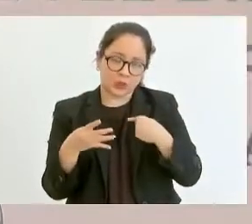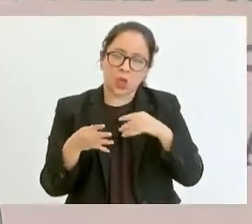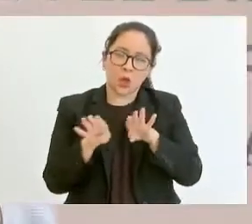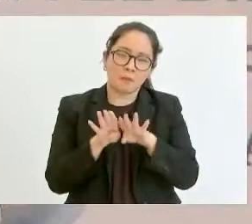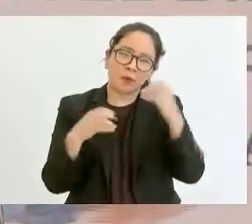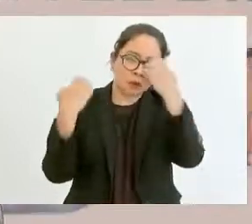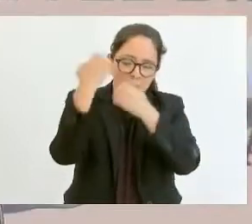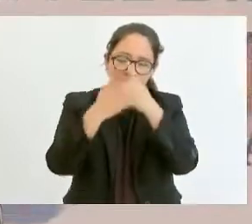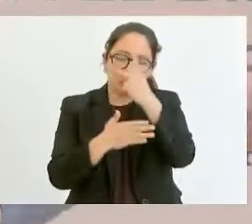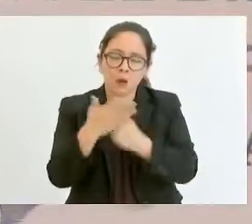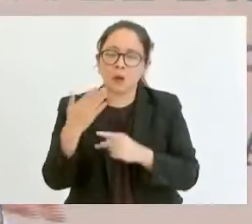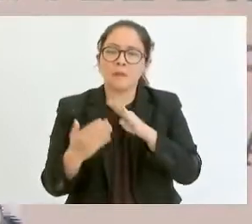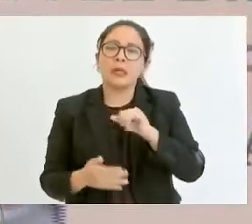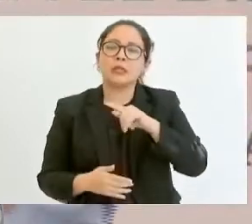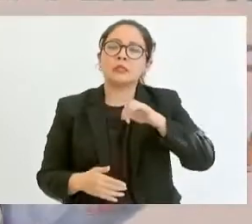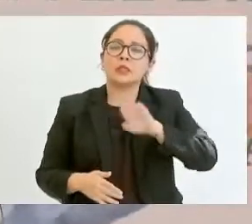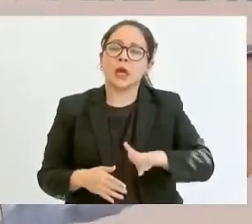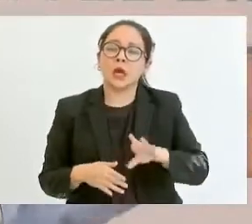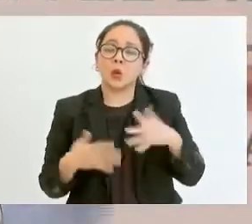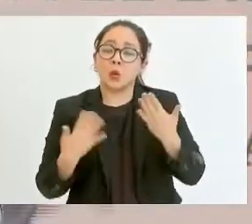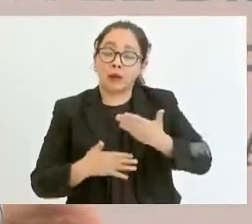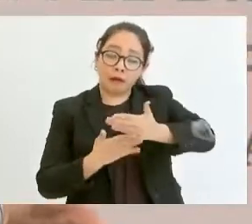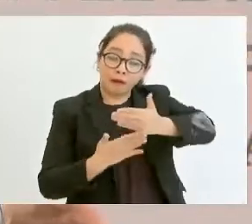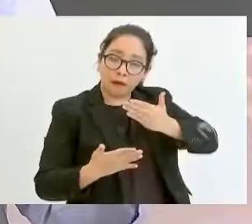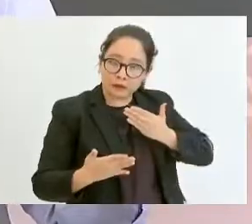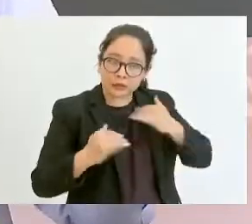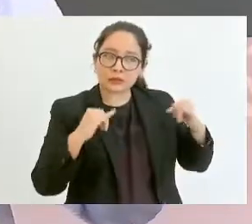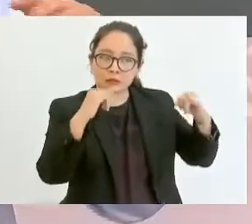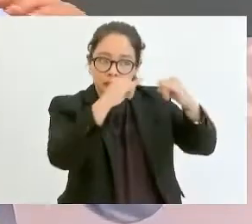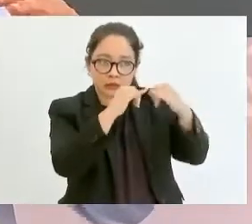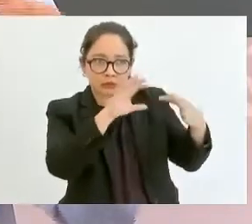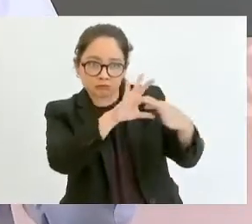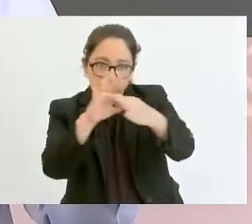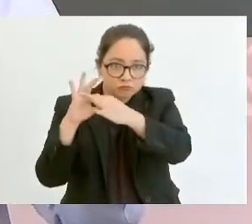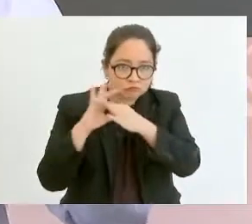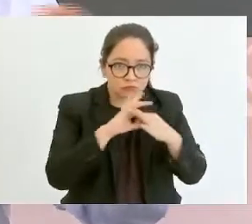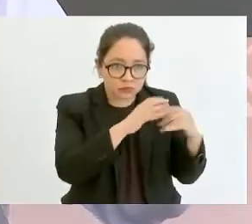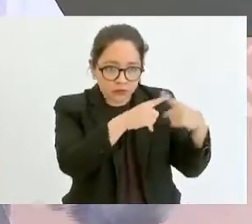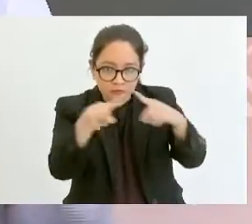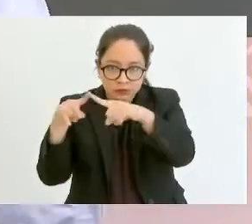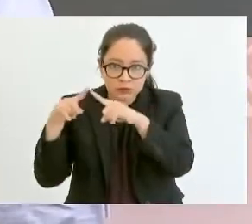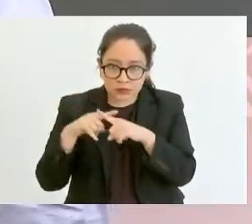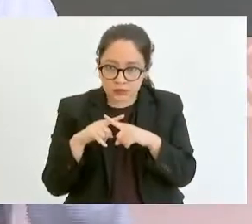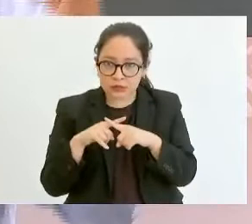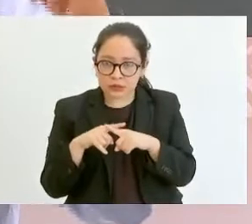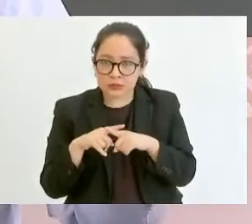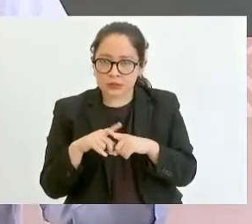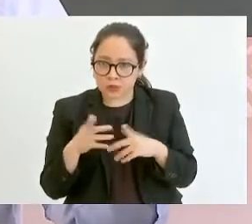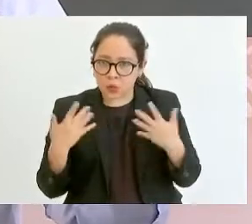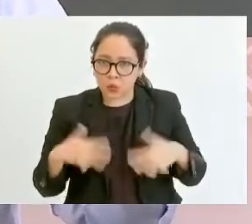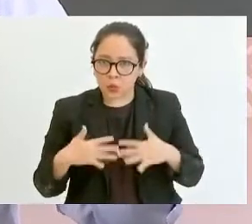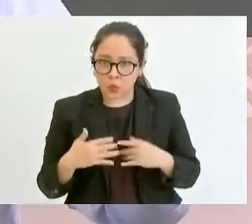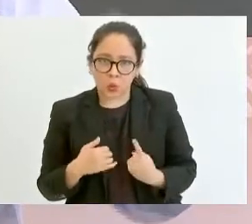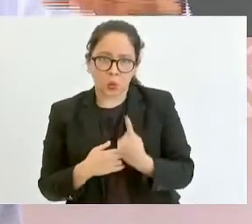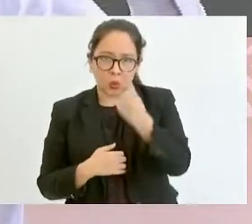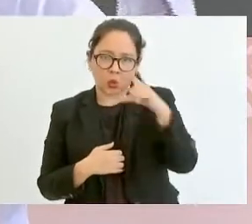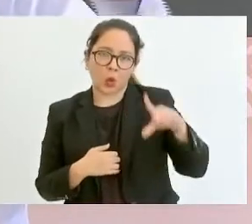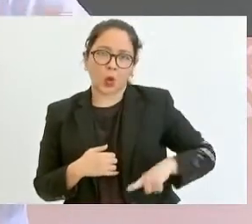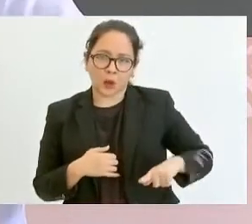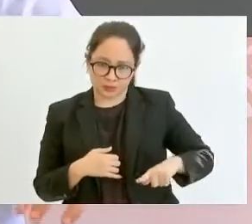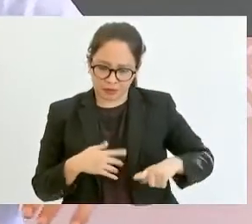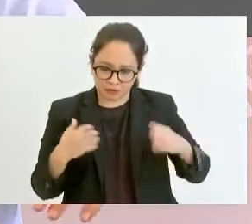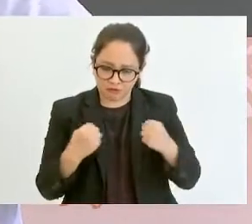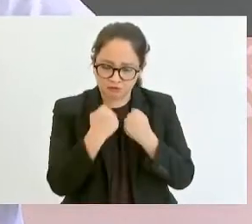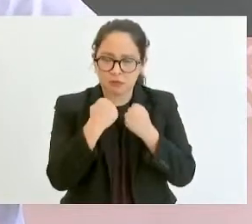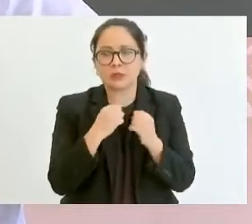son resultado de la coordinación interinstitucional. No somos diversas de entidades, somos un solo gobierno. El